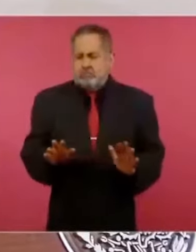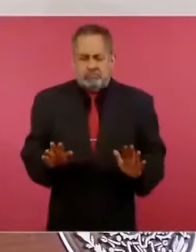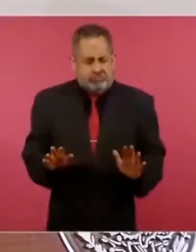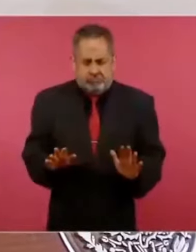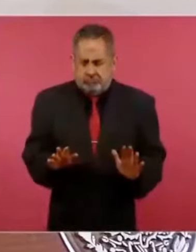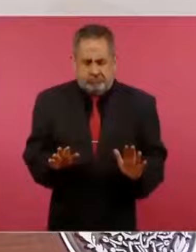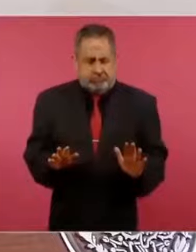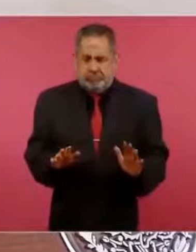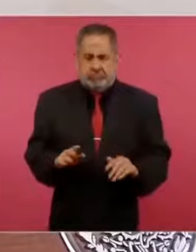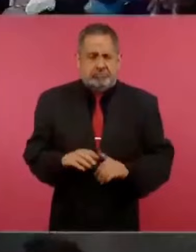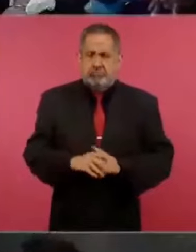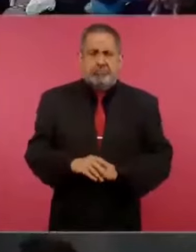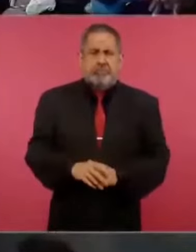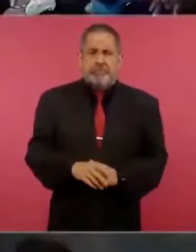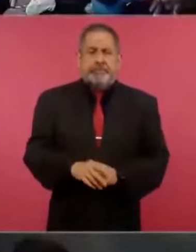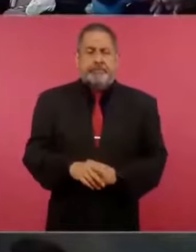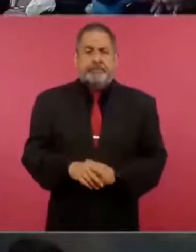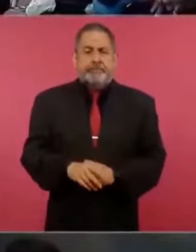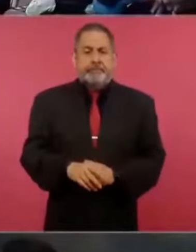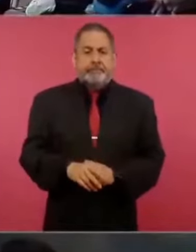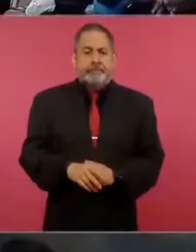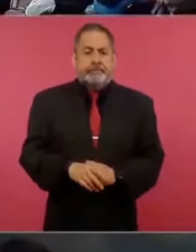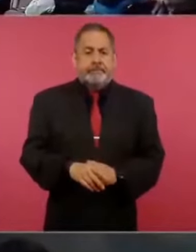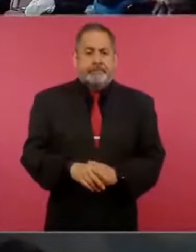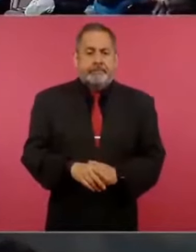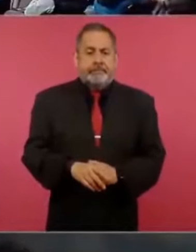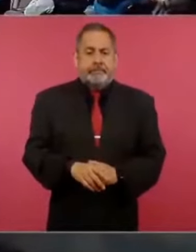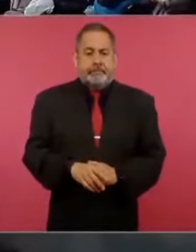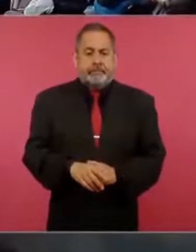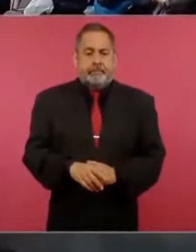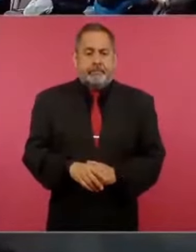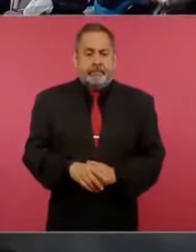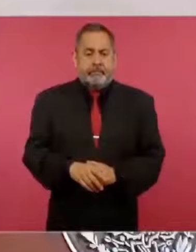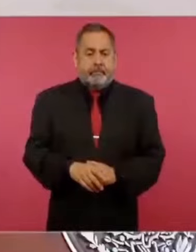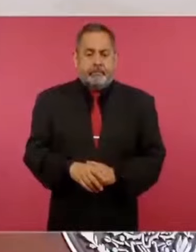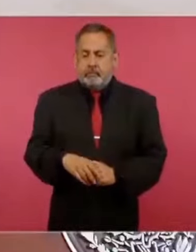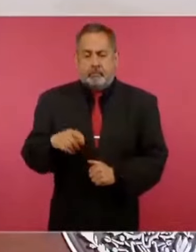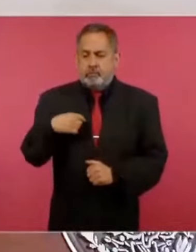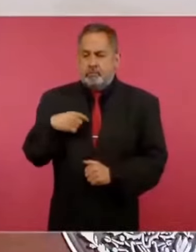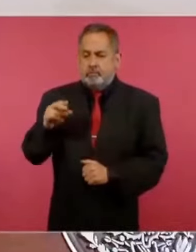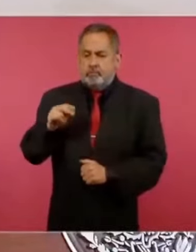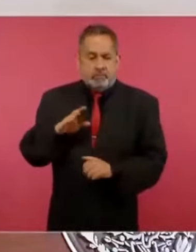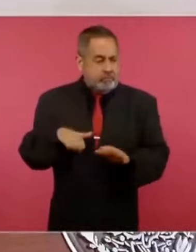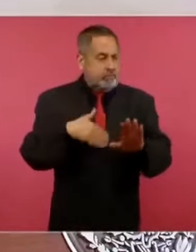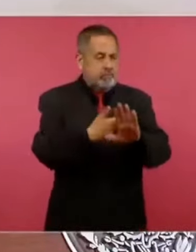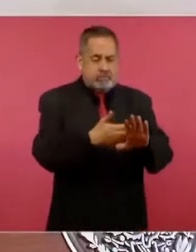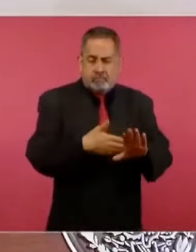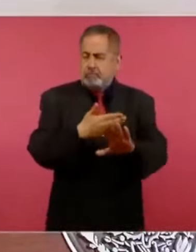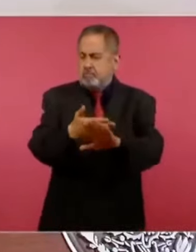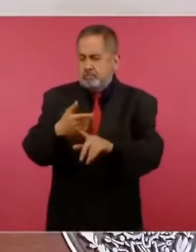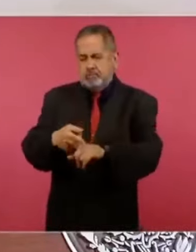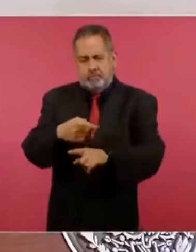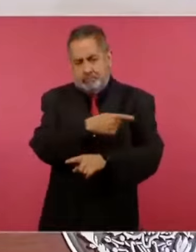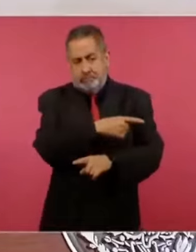afectamos, no